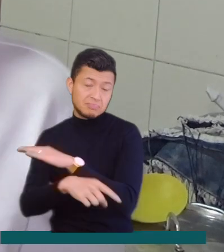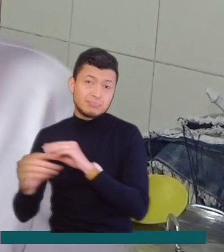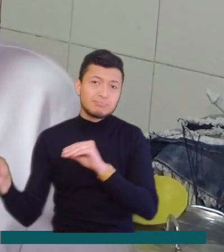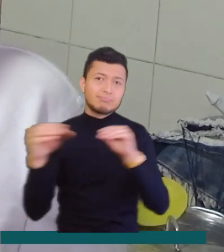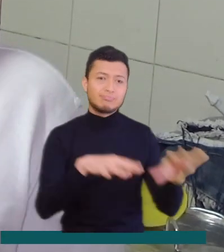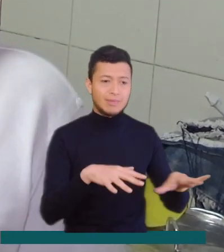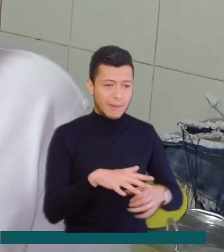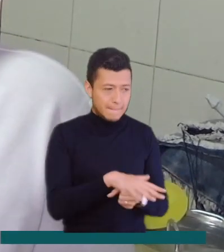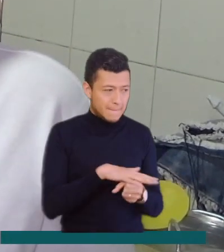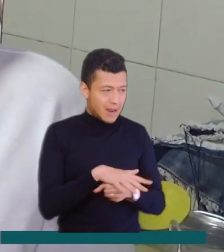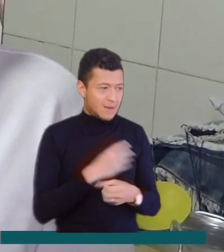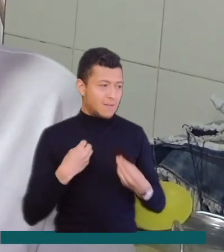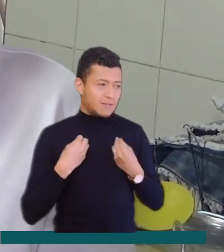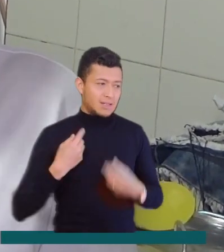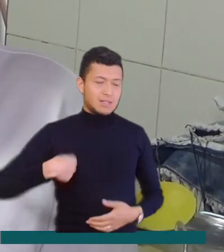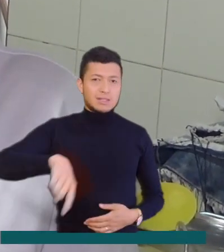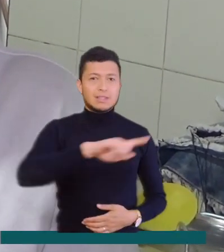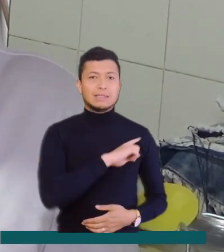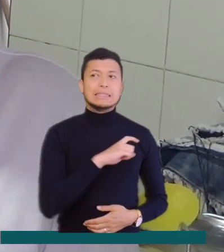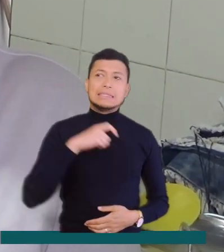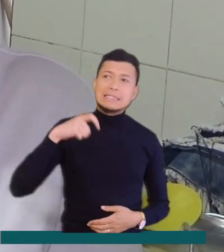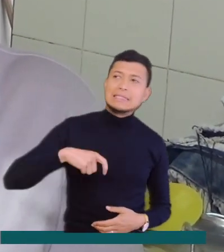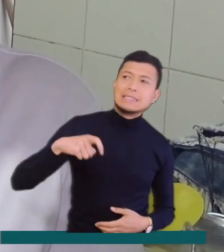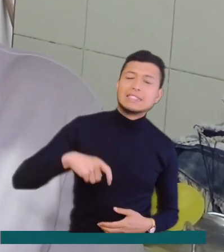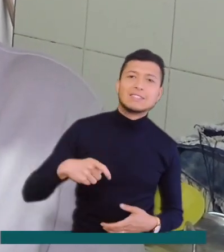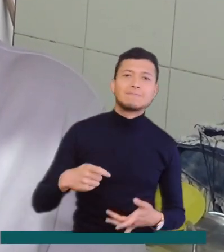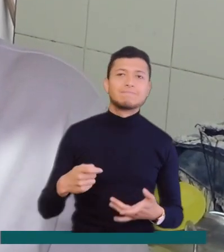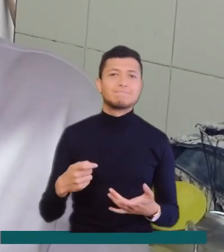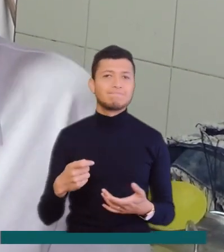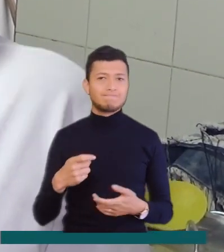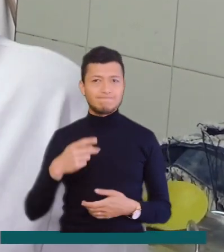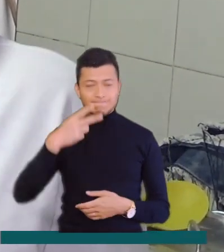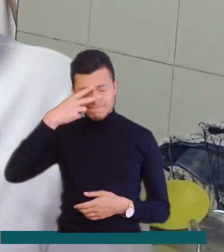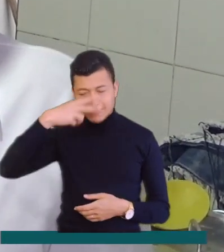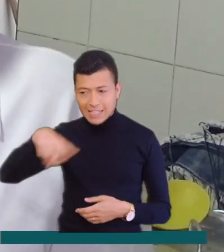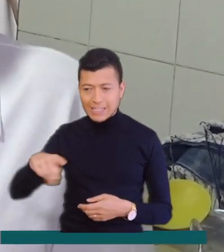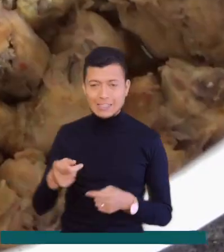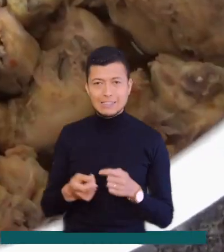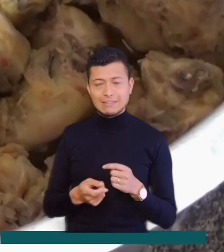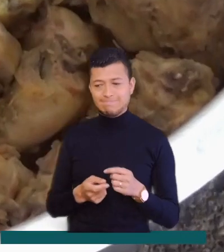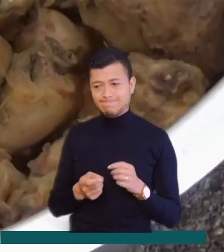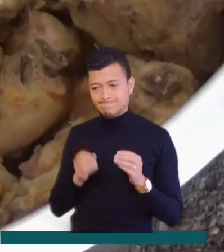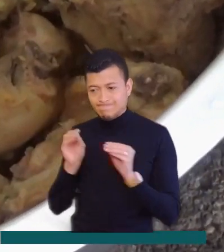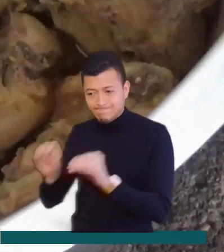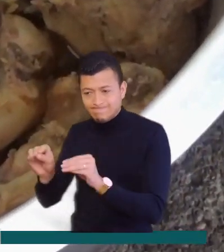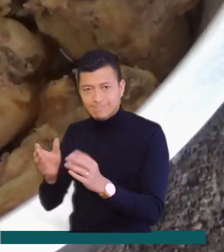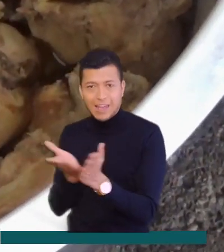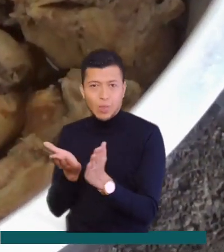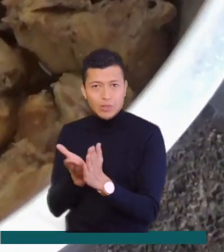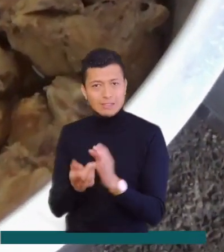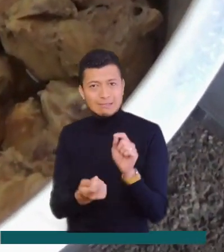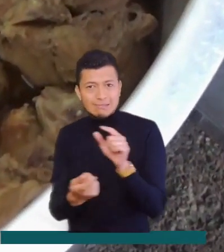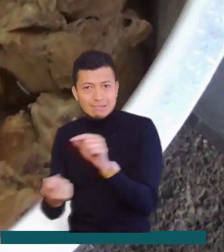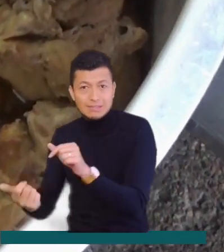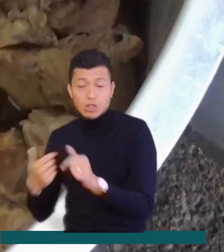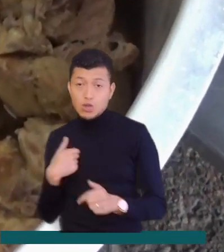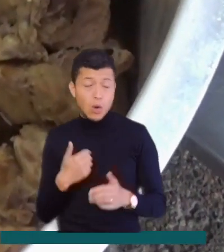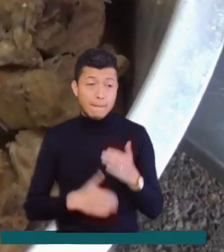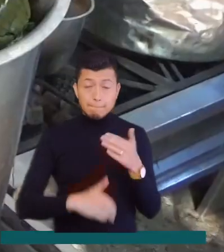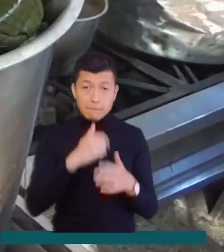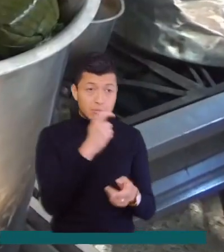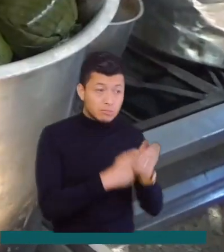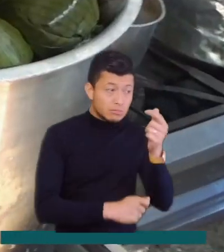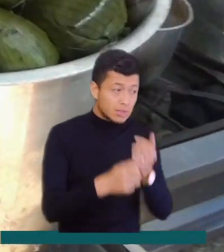vivimos, teníamos necesidades, habían hijos para darles educación. Cuando empecé con los tamales